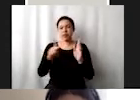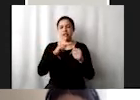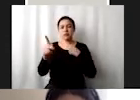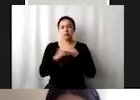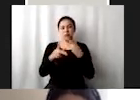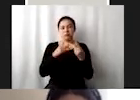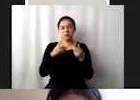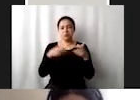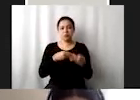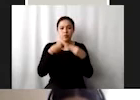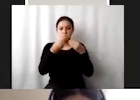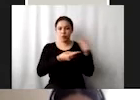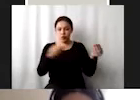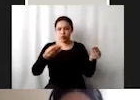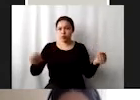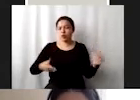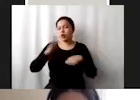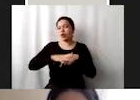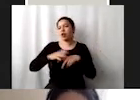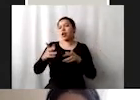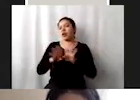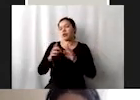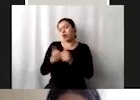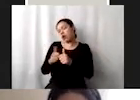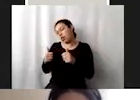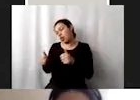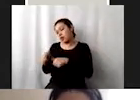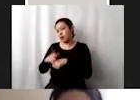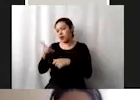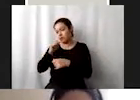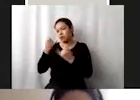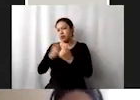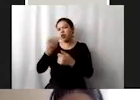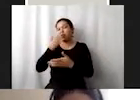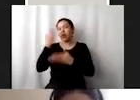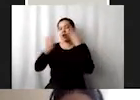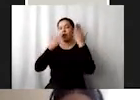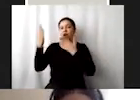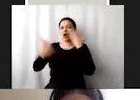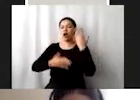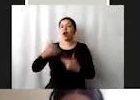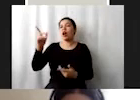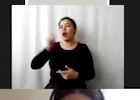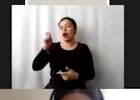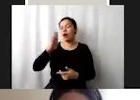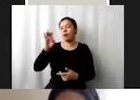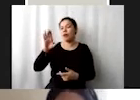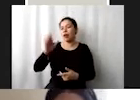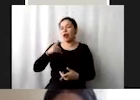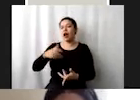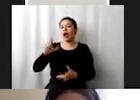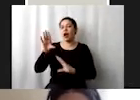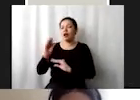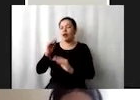aquellos menos adelantados, a fin de que los estudiantes puedan matricularse en programas de enseñanza superior, formación